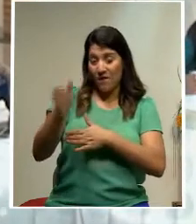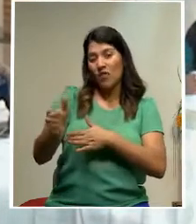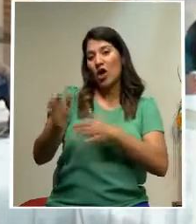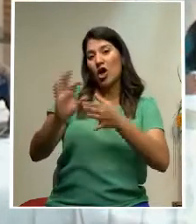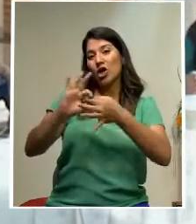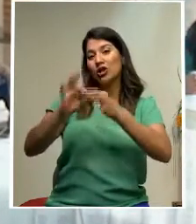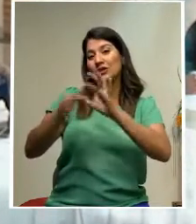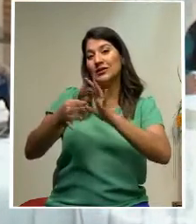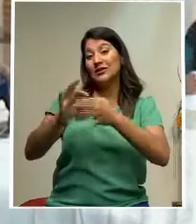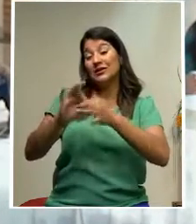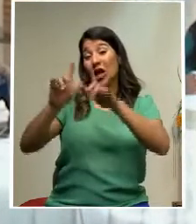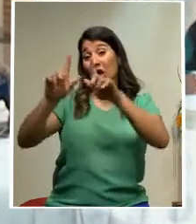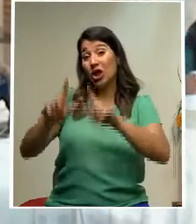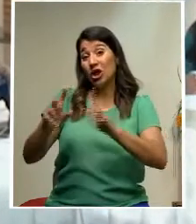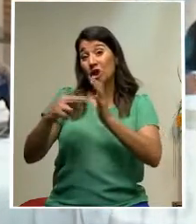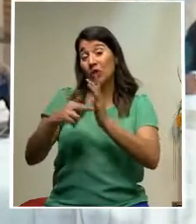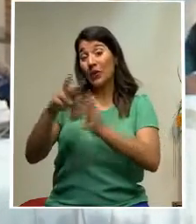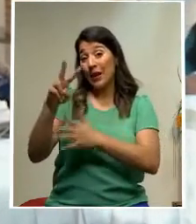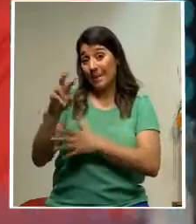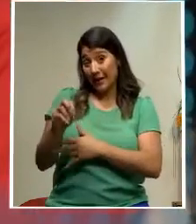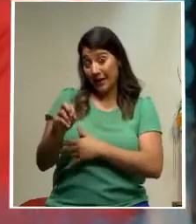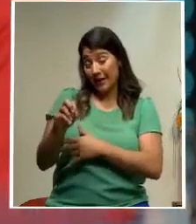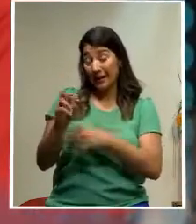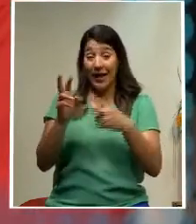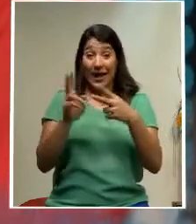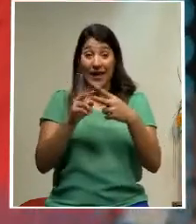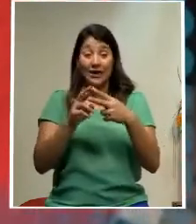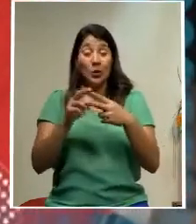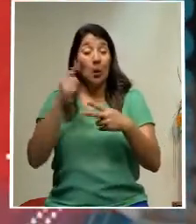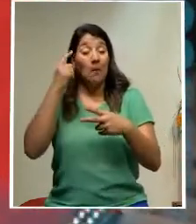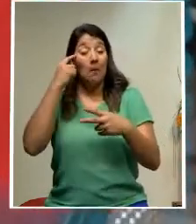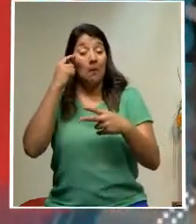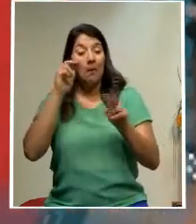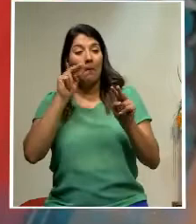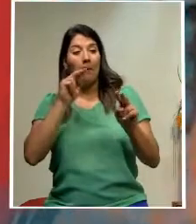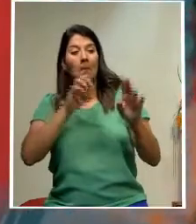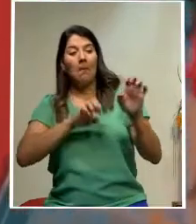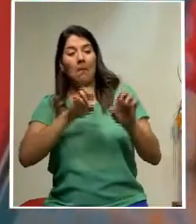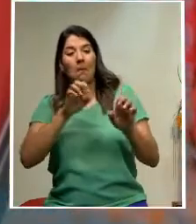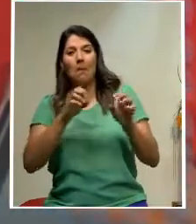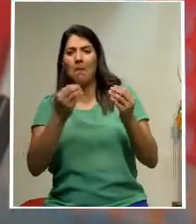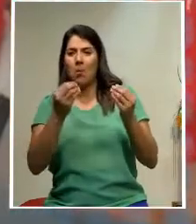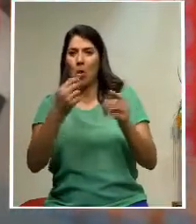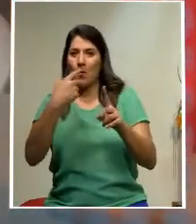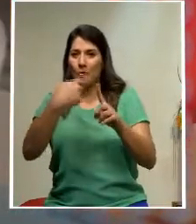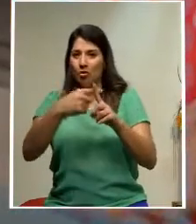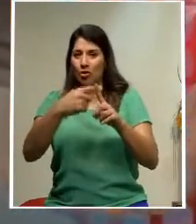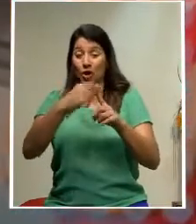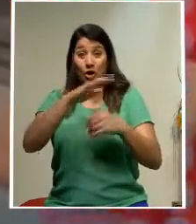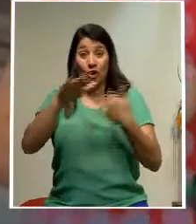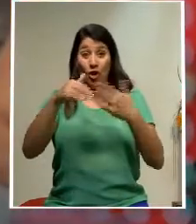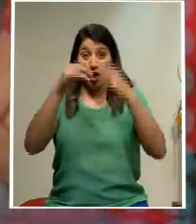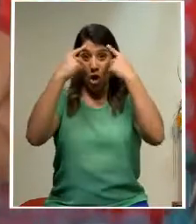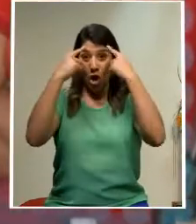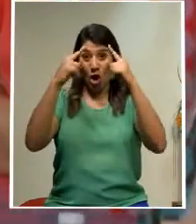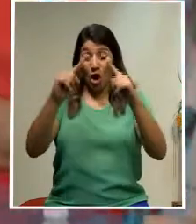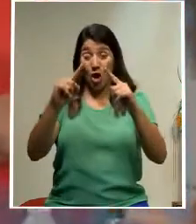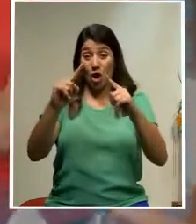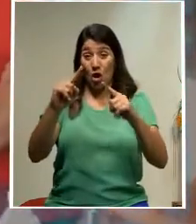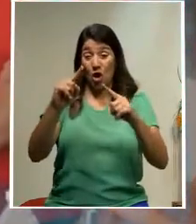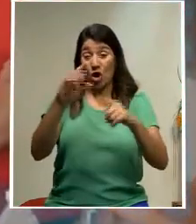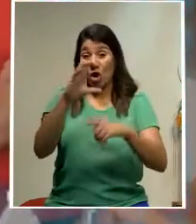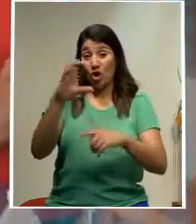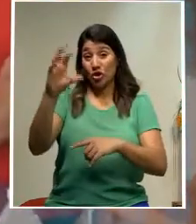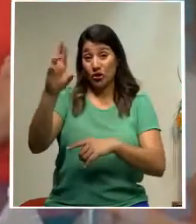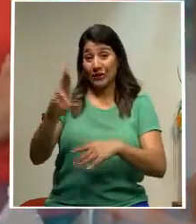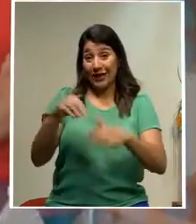en Tokio 2020 valoraron con optimismo lo logrado por Costa Rica en los